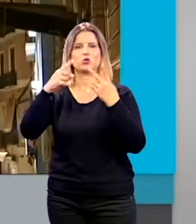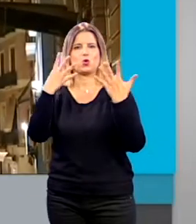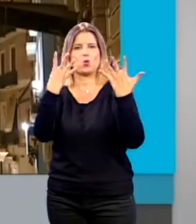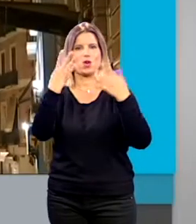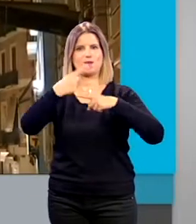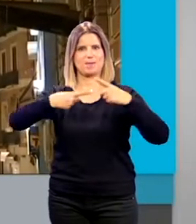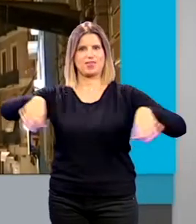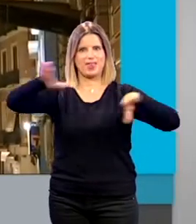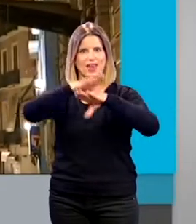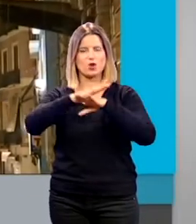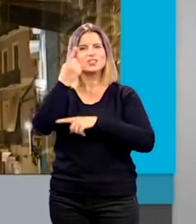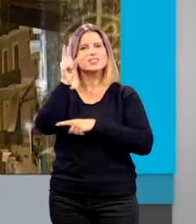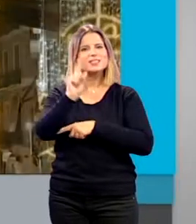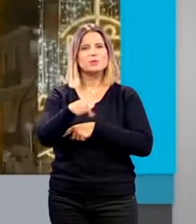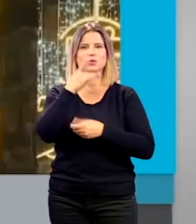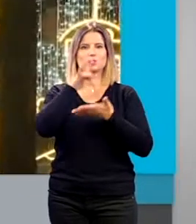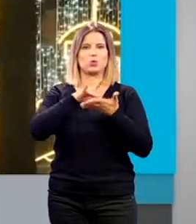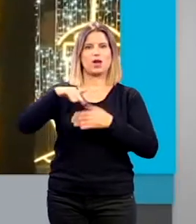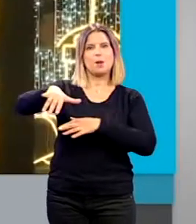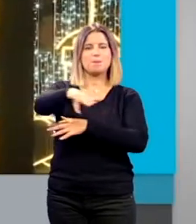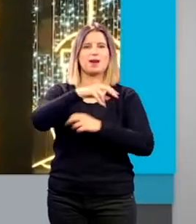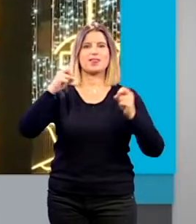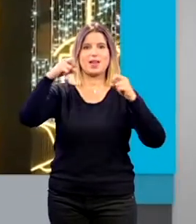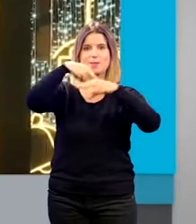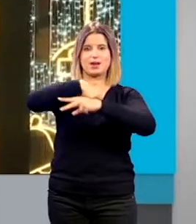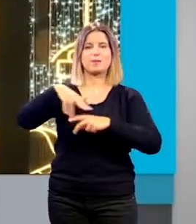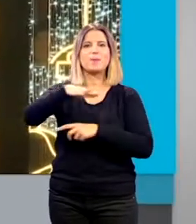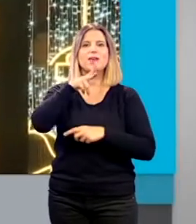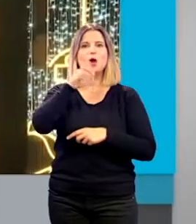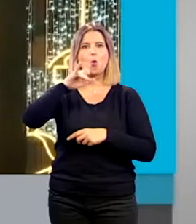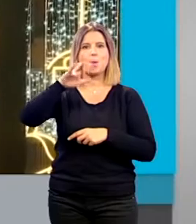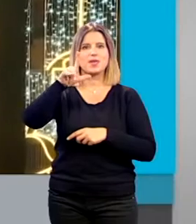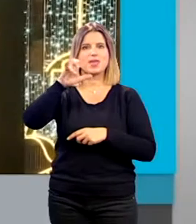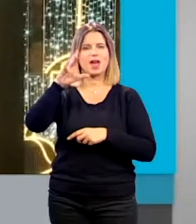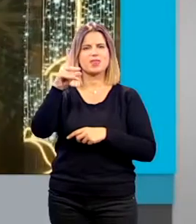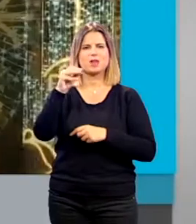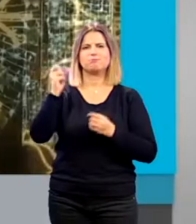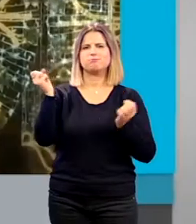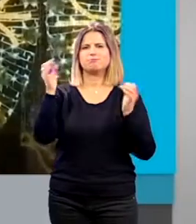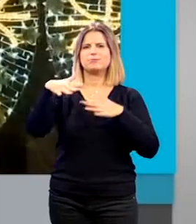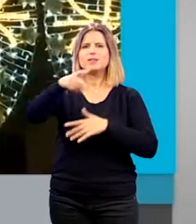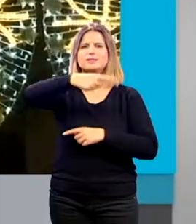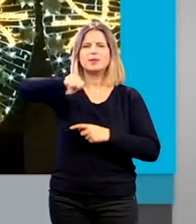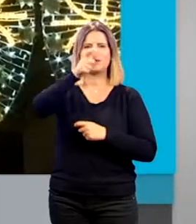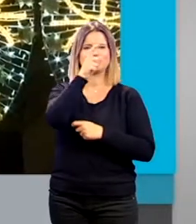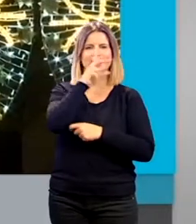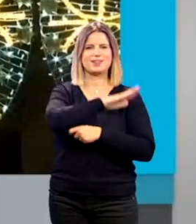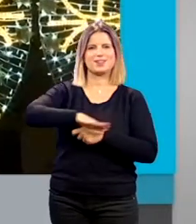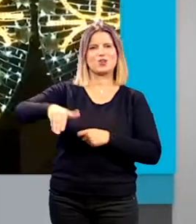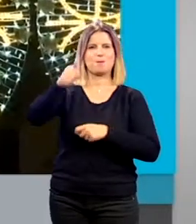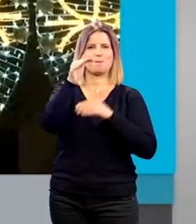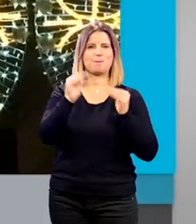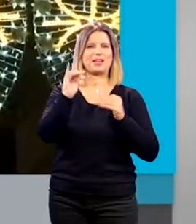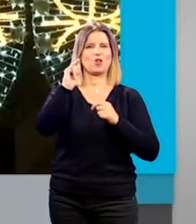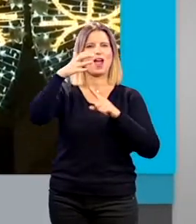y 30 horas. Así como que la Plaza de Virrambla y la del Humilladero, entre otros espacios, tendrán numerosas atracciones para los niños más pequeños.